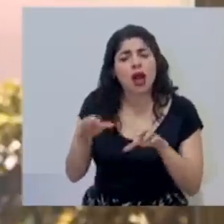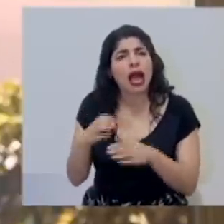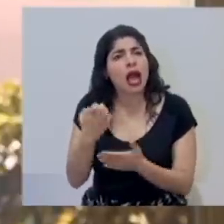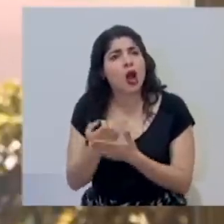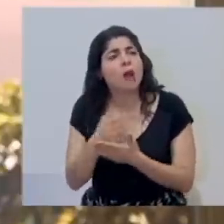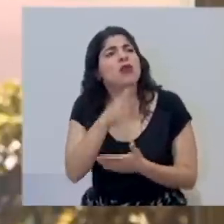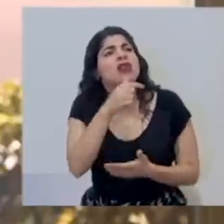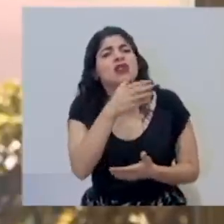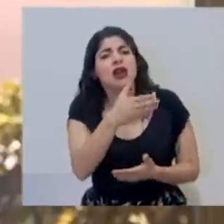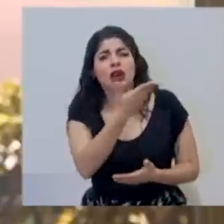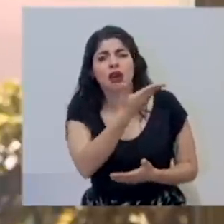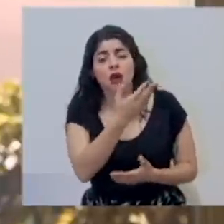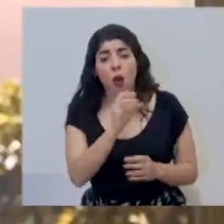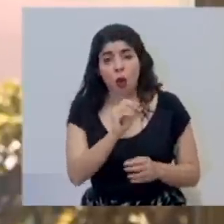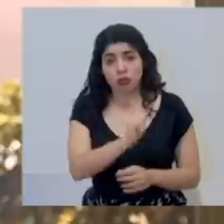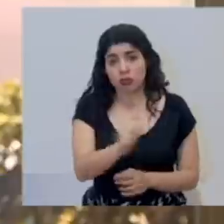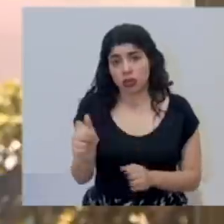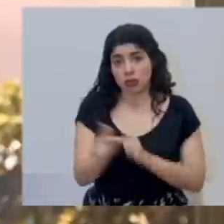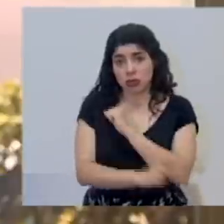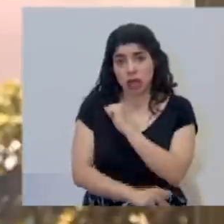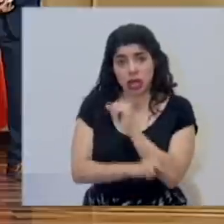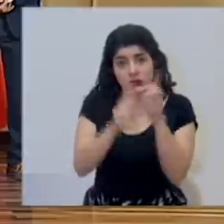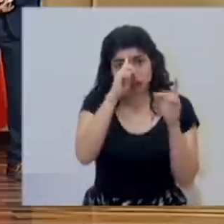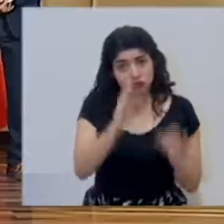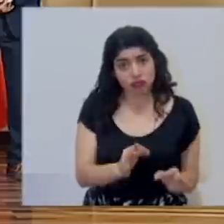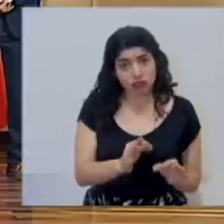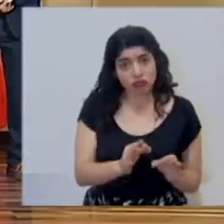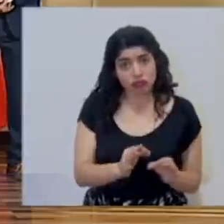económica, o es un manejo que tiene cada país?